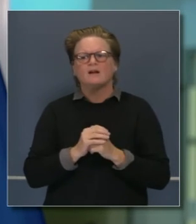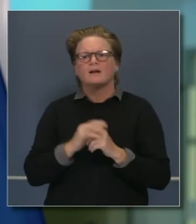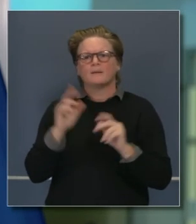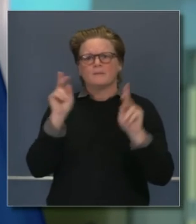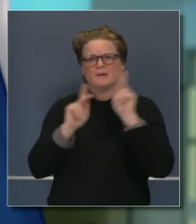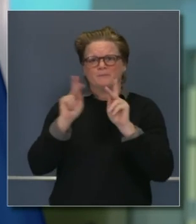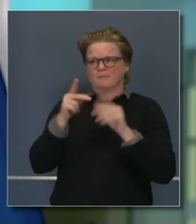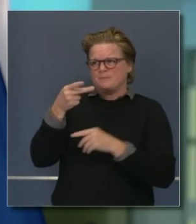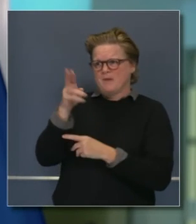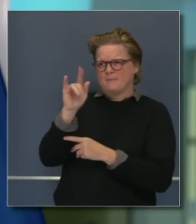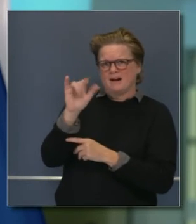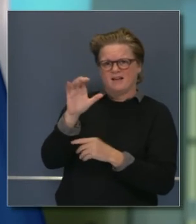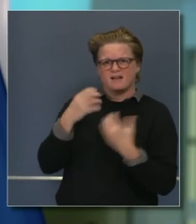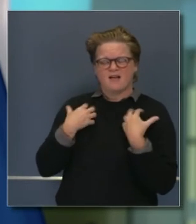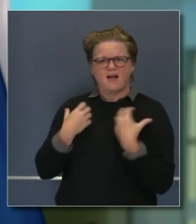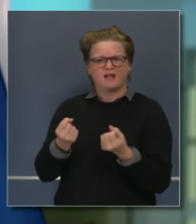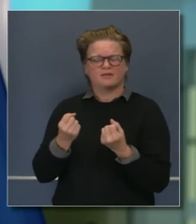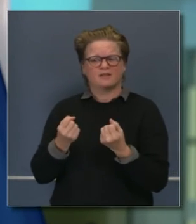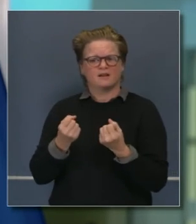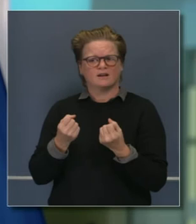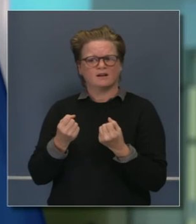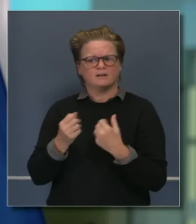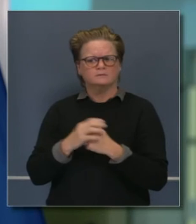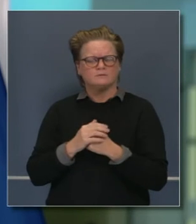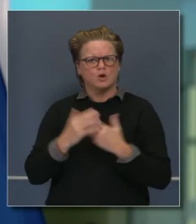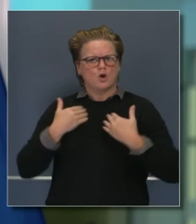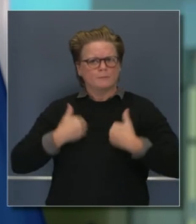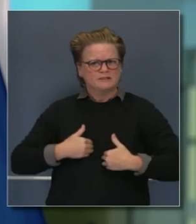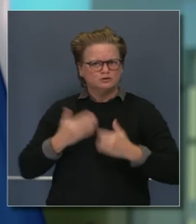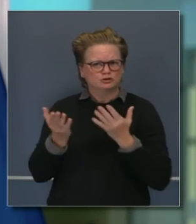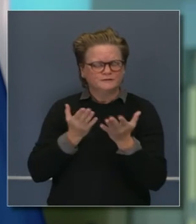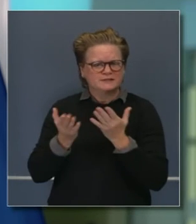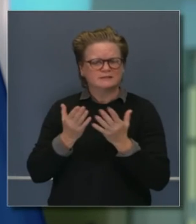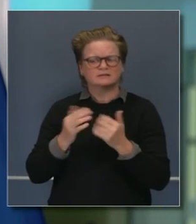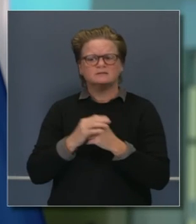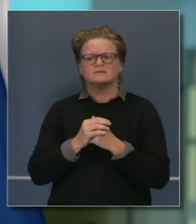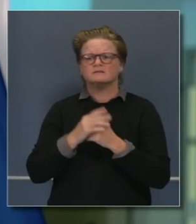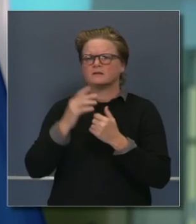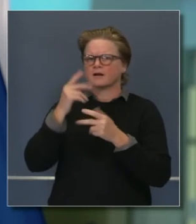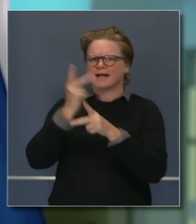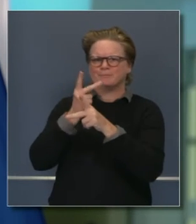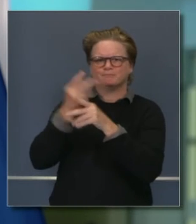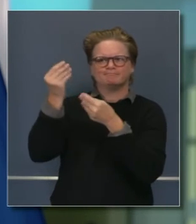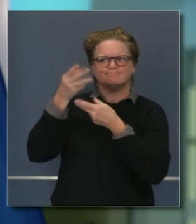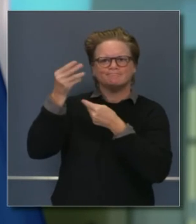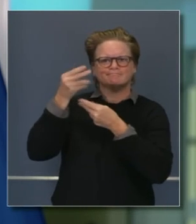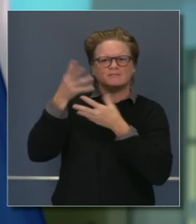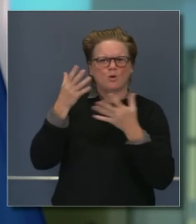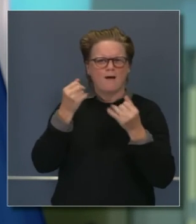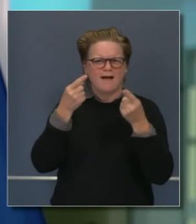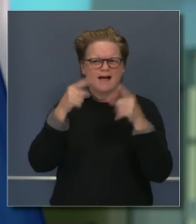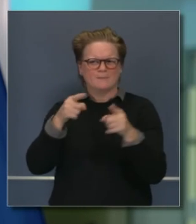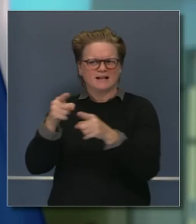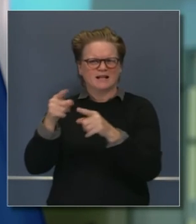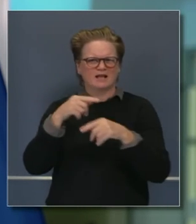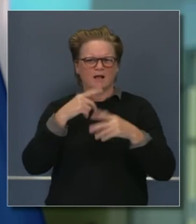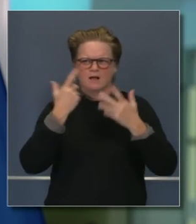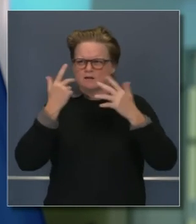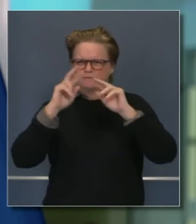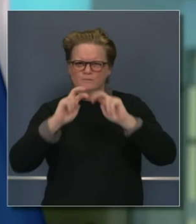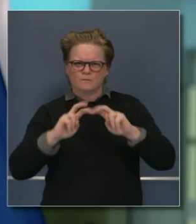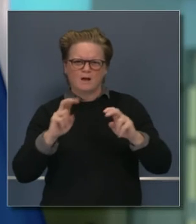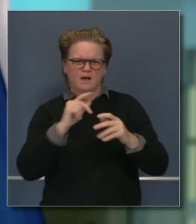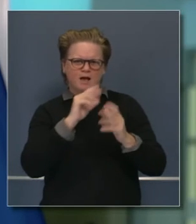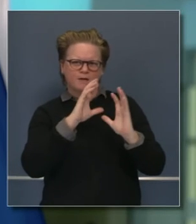Funcionarios locales y también con los socios que tenemos. También recibimos información de rastreadores en relación a